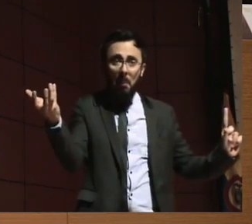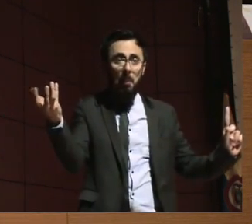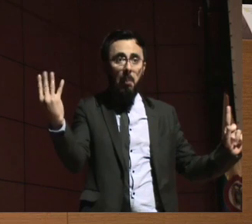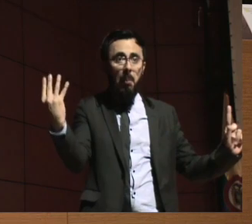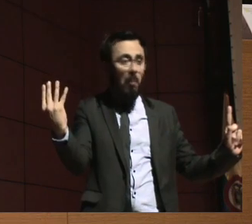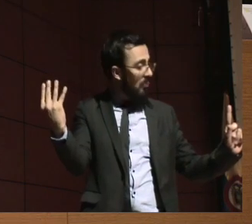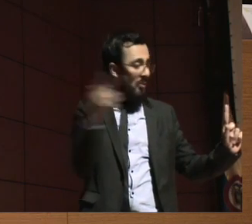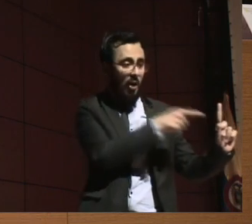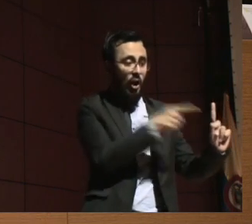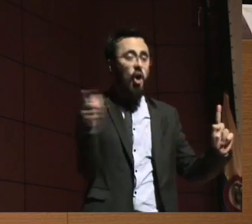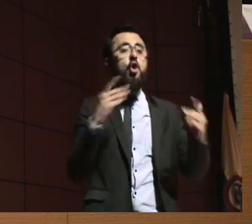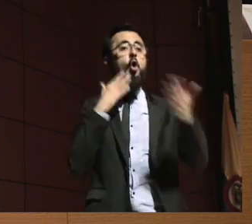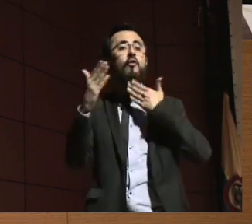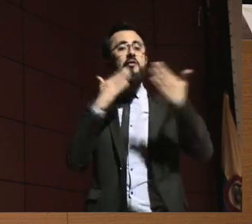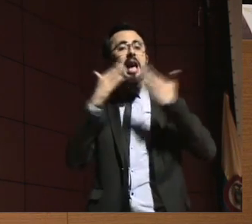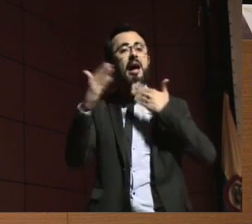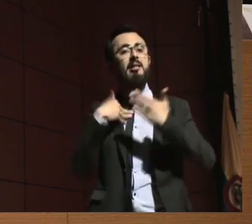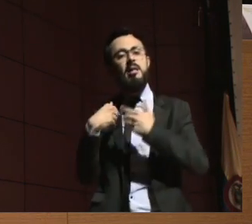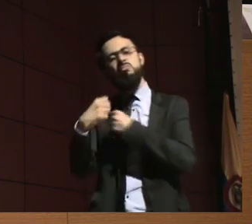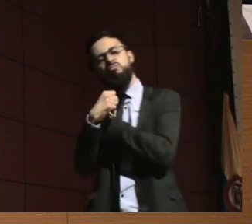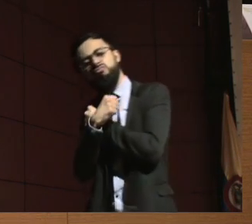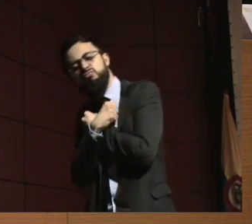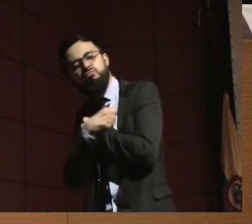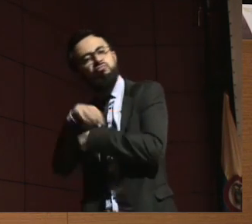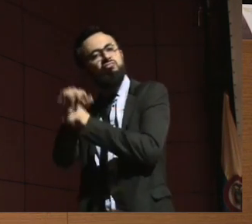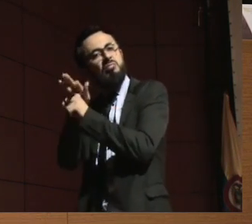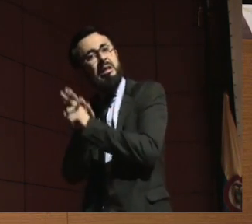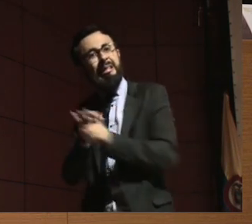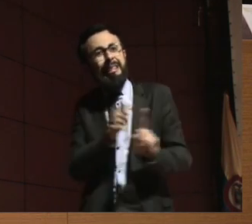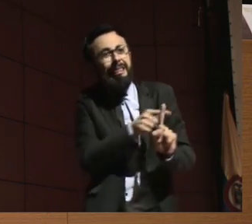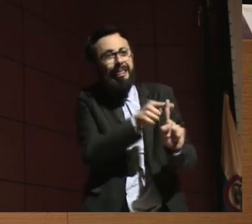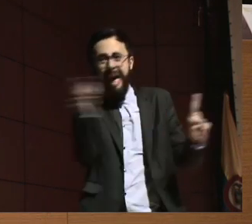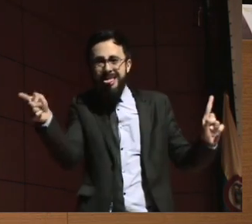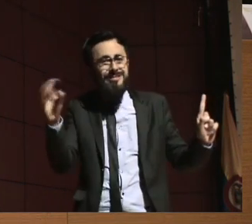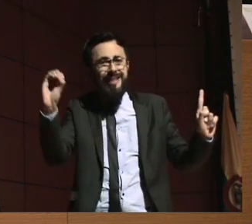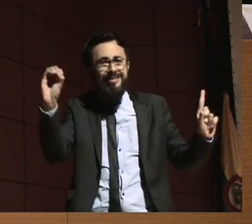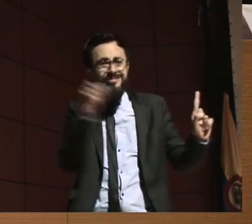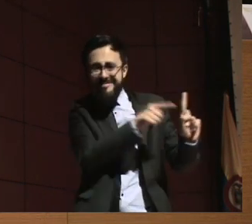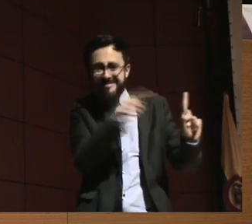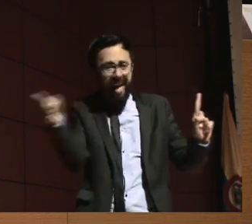persona. Y eso es, de nuevo, otra perversión a la que lleva